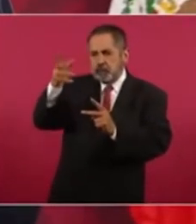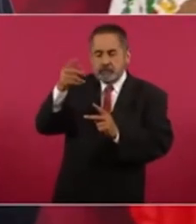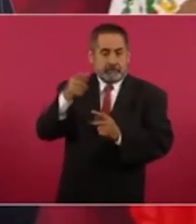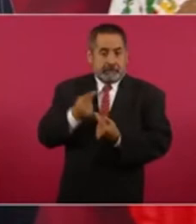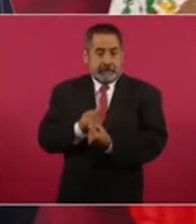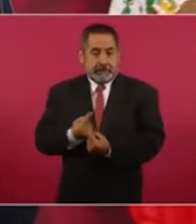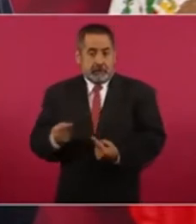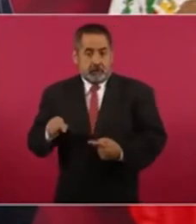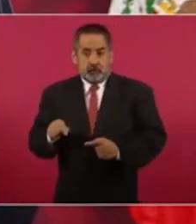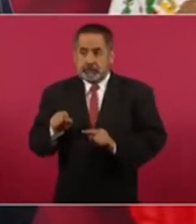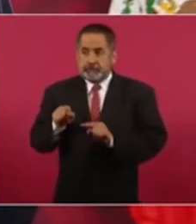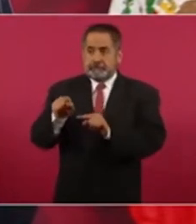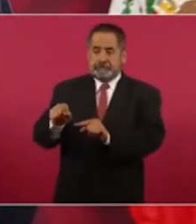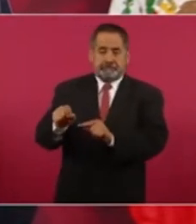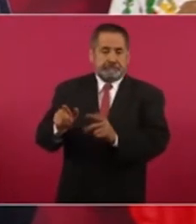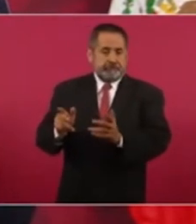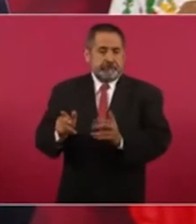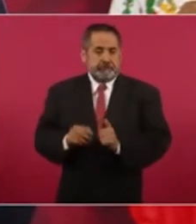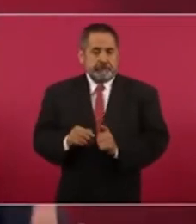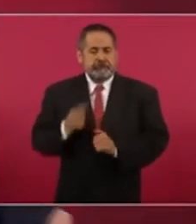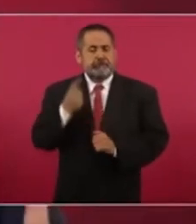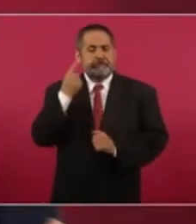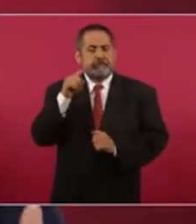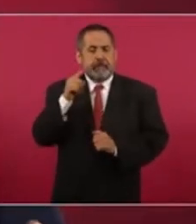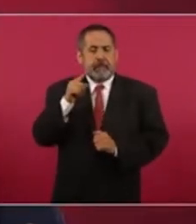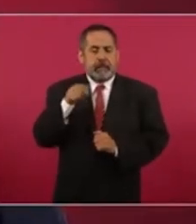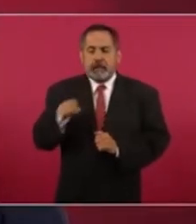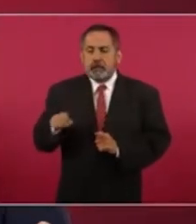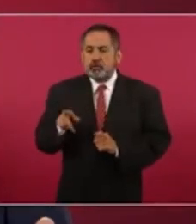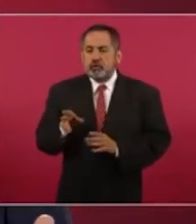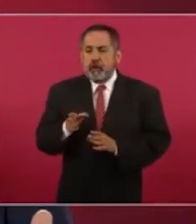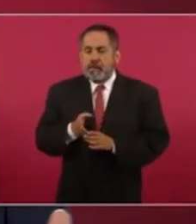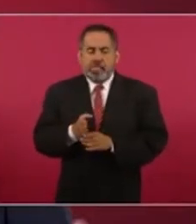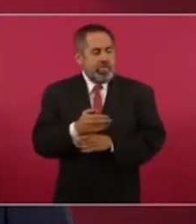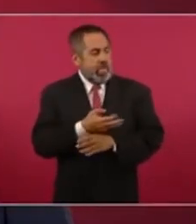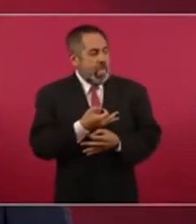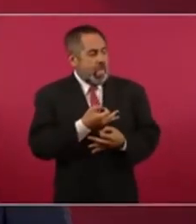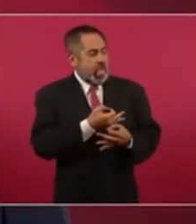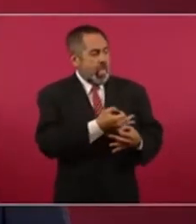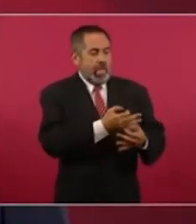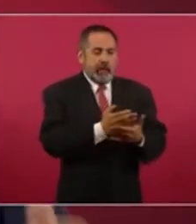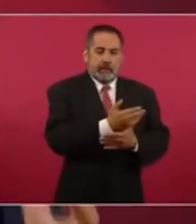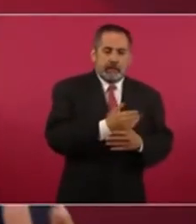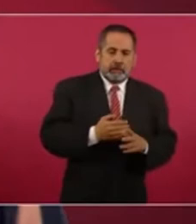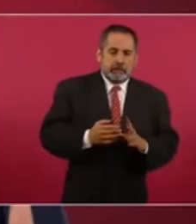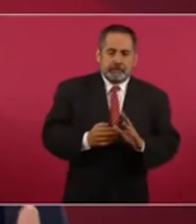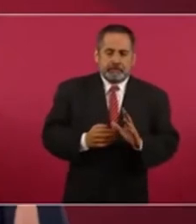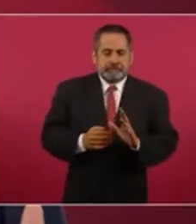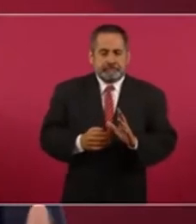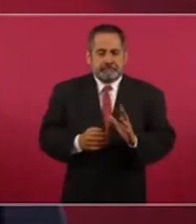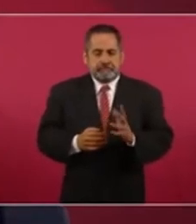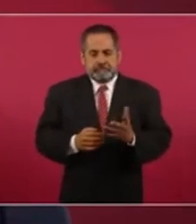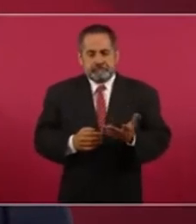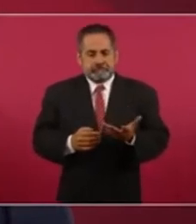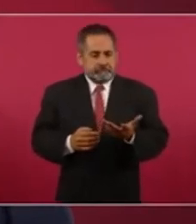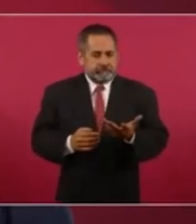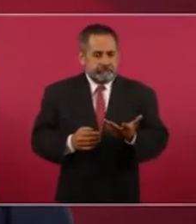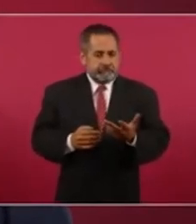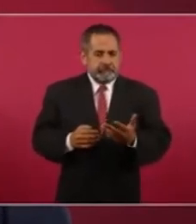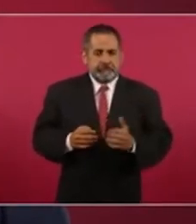niños para esos jóvenes para que no sean enganchados que no sean semillero